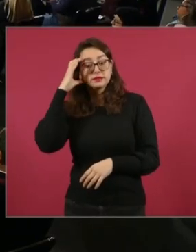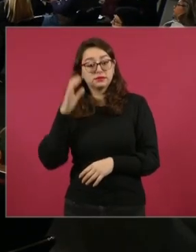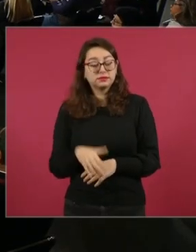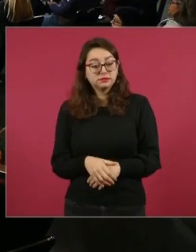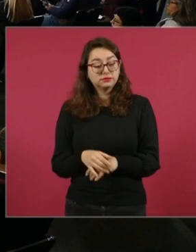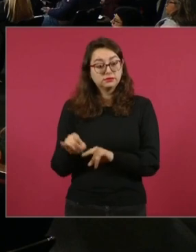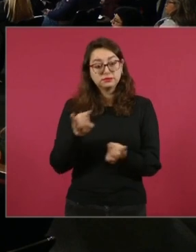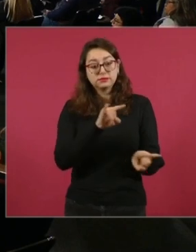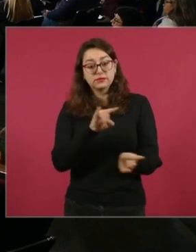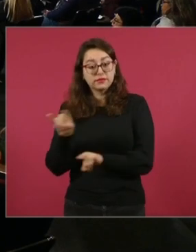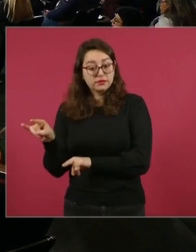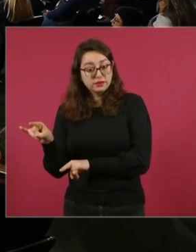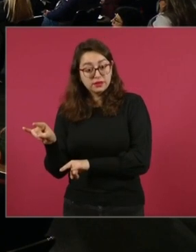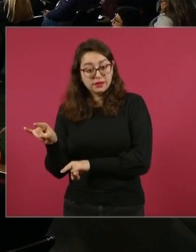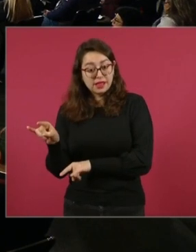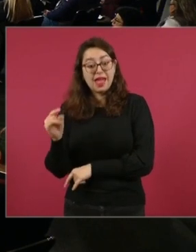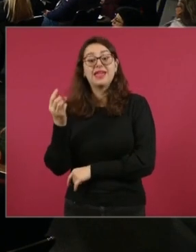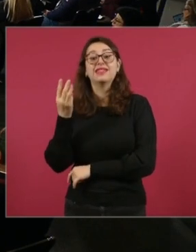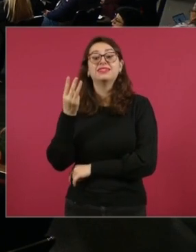camas.